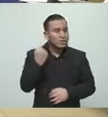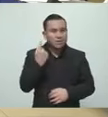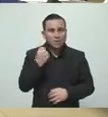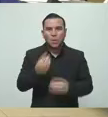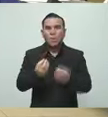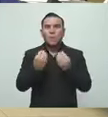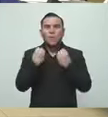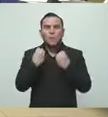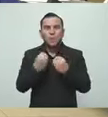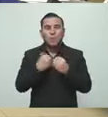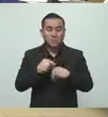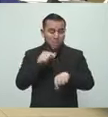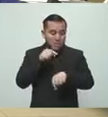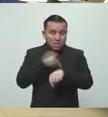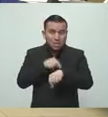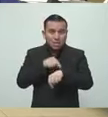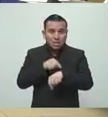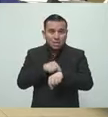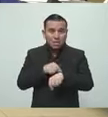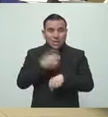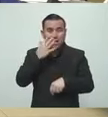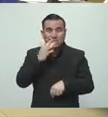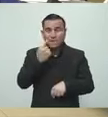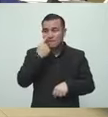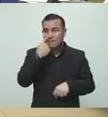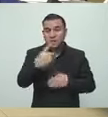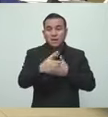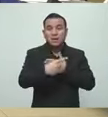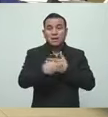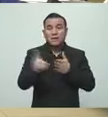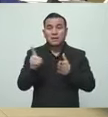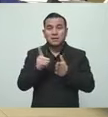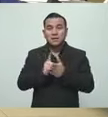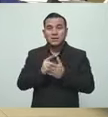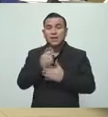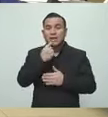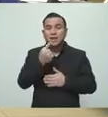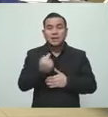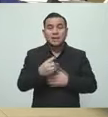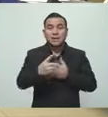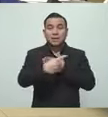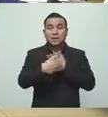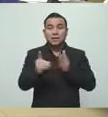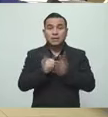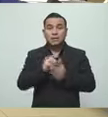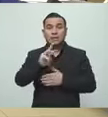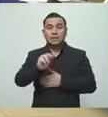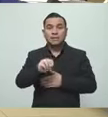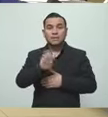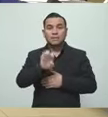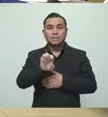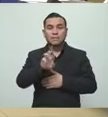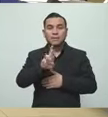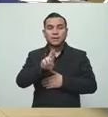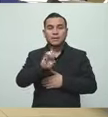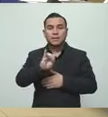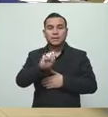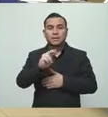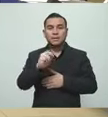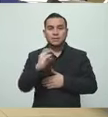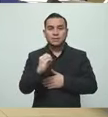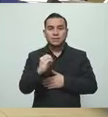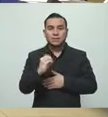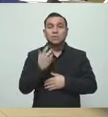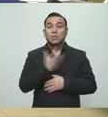alturas, yo me imagino que aquí hay muchos diputados, bueno, diputado Merino, diputado Gallego, bueno, la mayoría, creo,